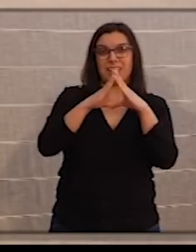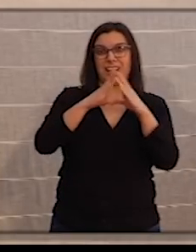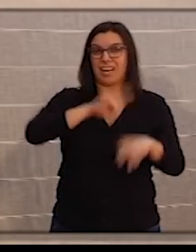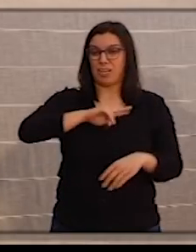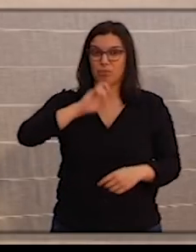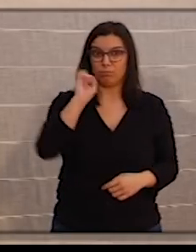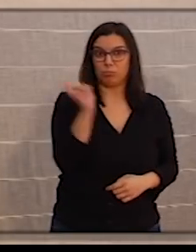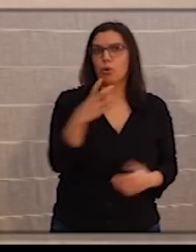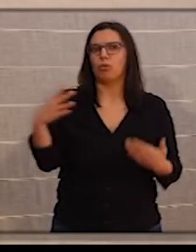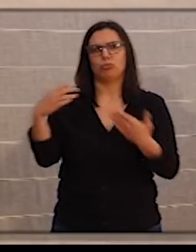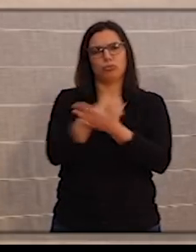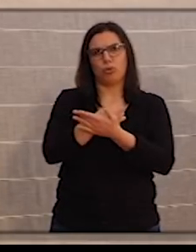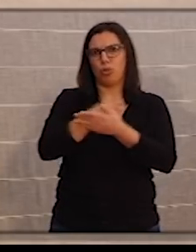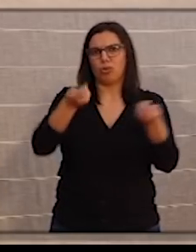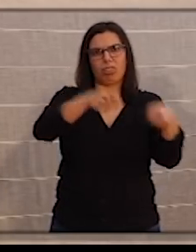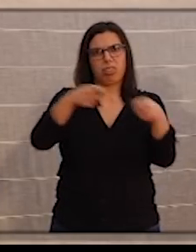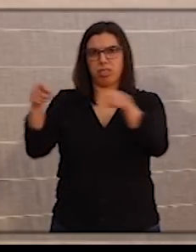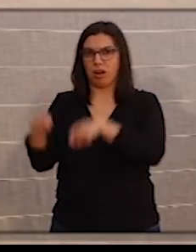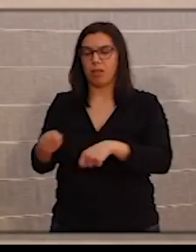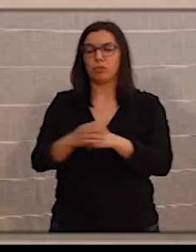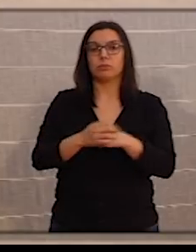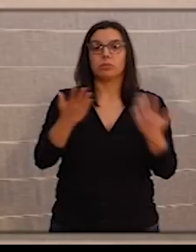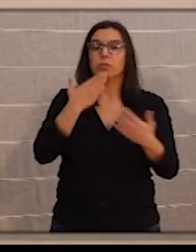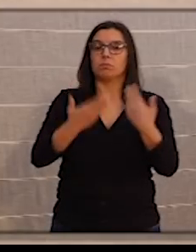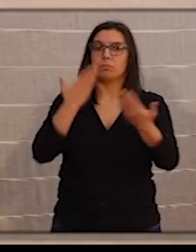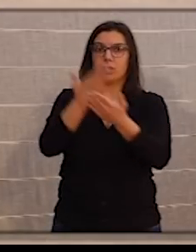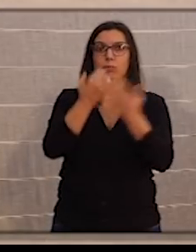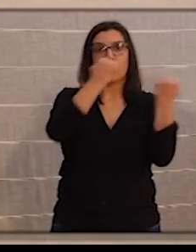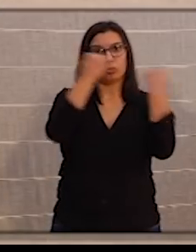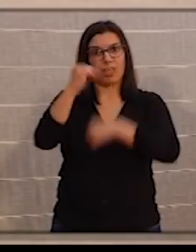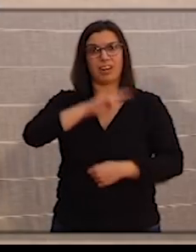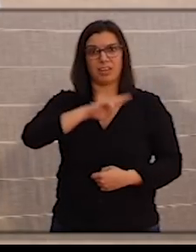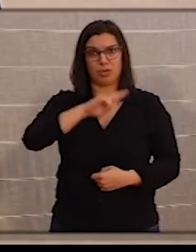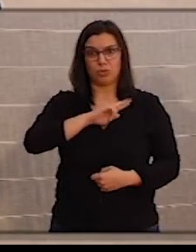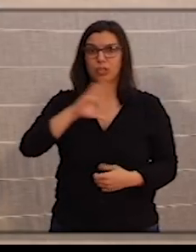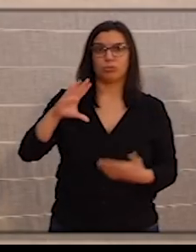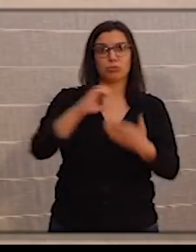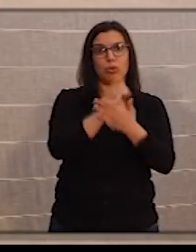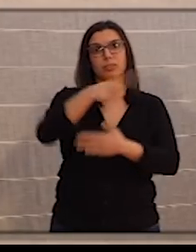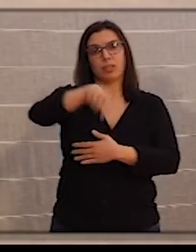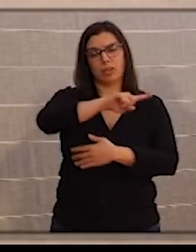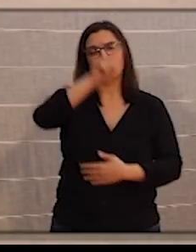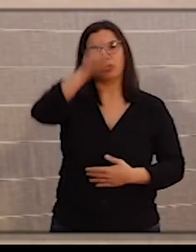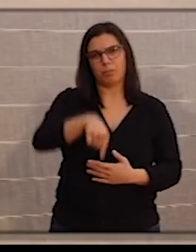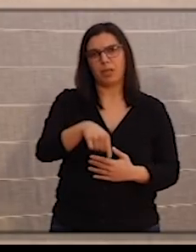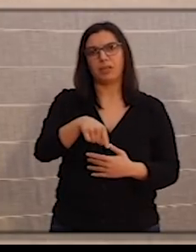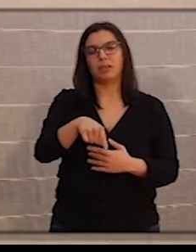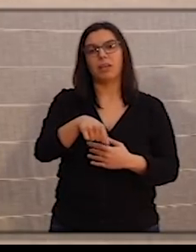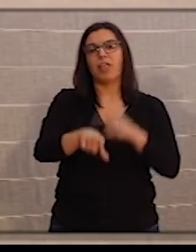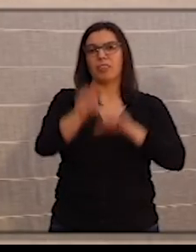cerrados. En este sentido, invitamos a las autoridades religiosas a que tomen las medidas